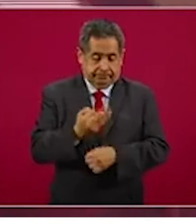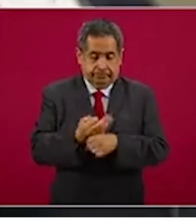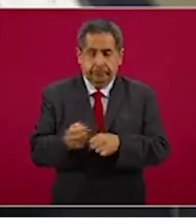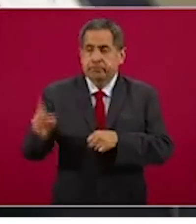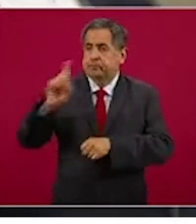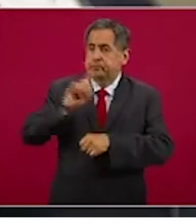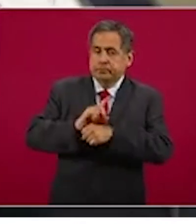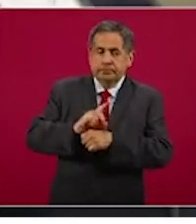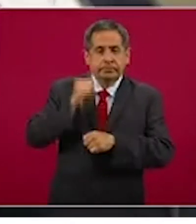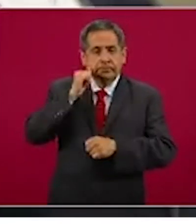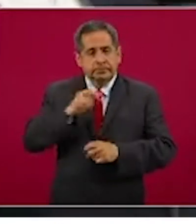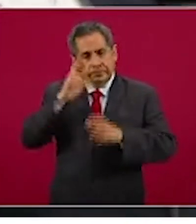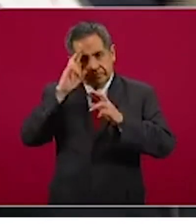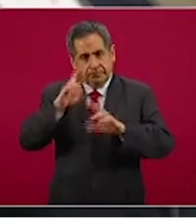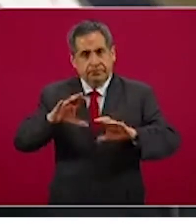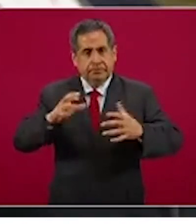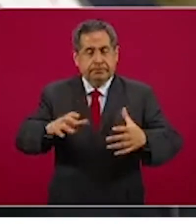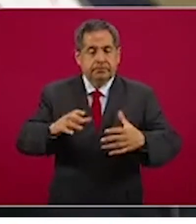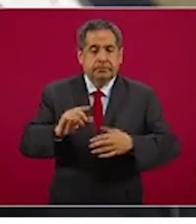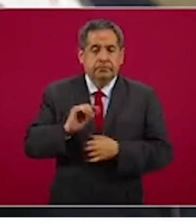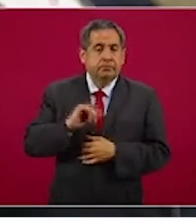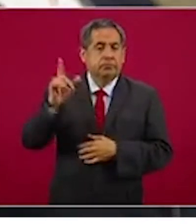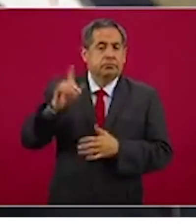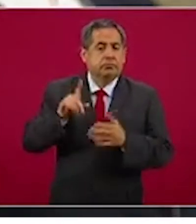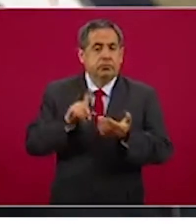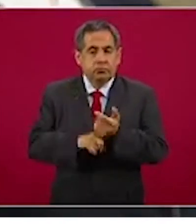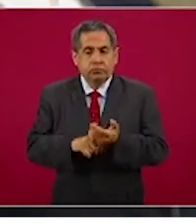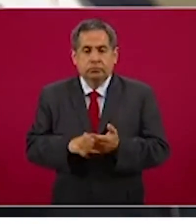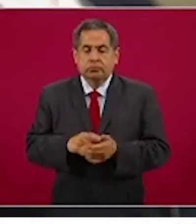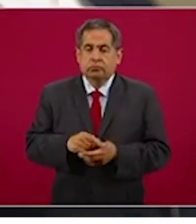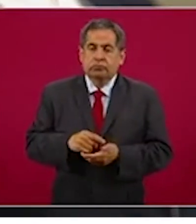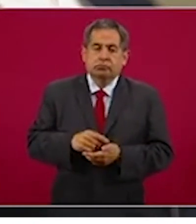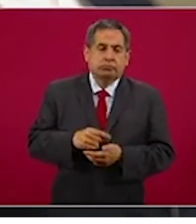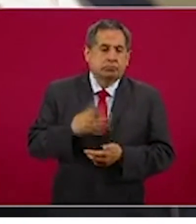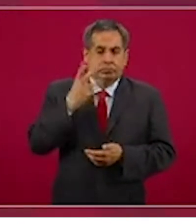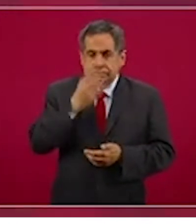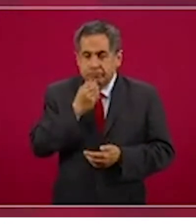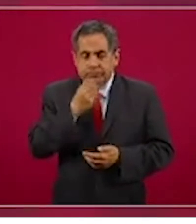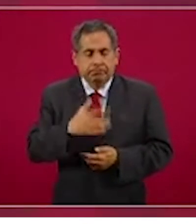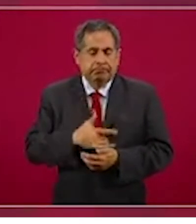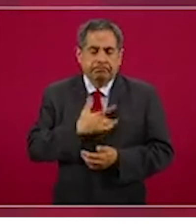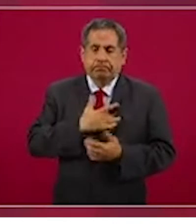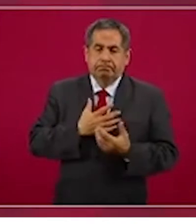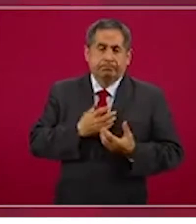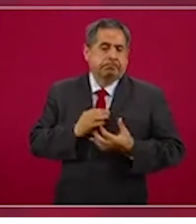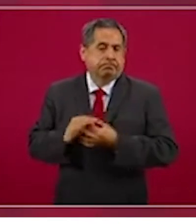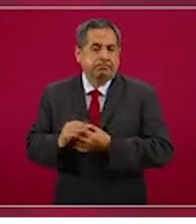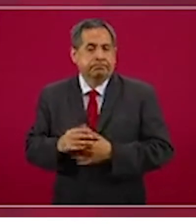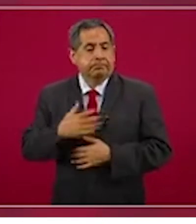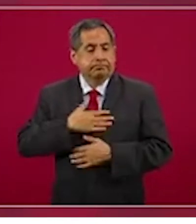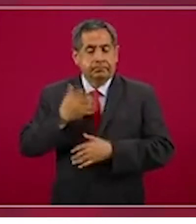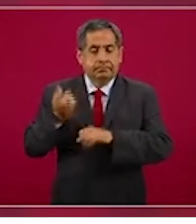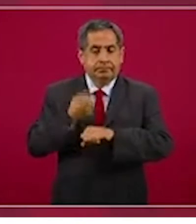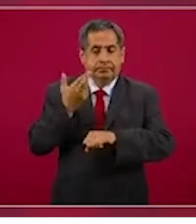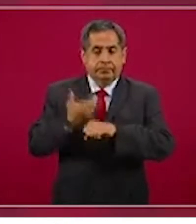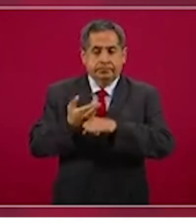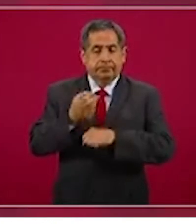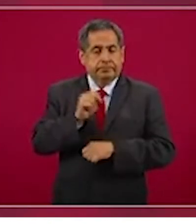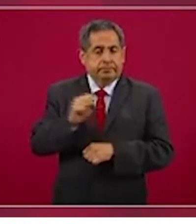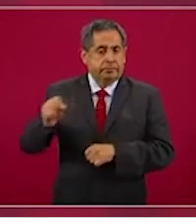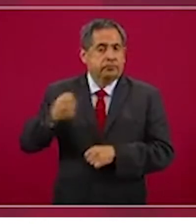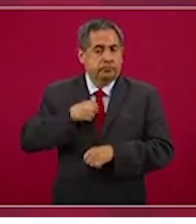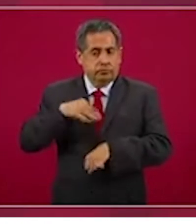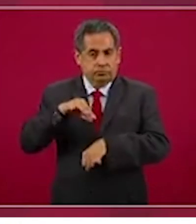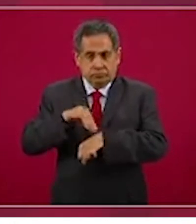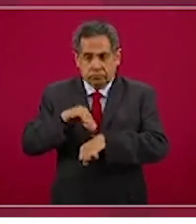la profesión, la pasión, la humanidad. Como Secretario de Salud, como médico